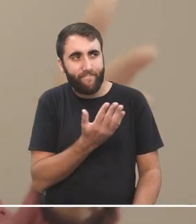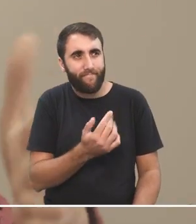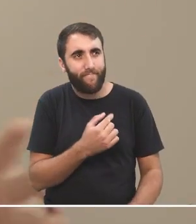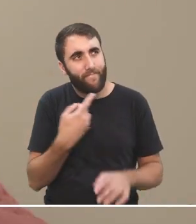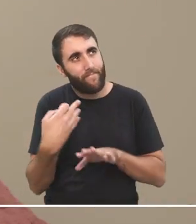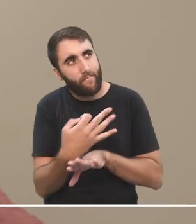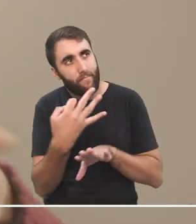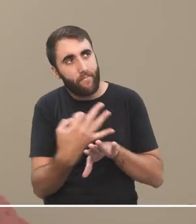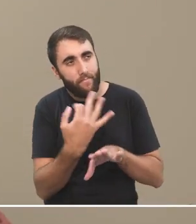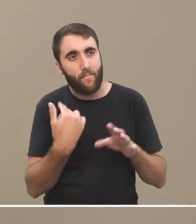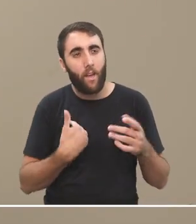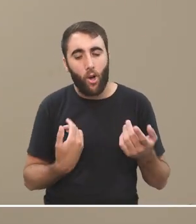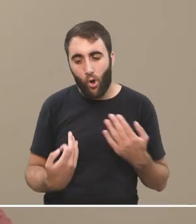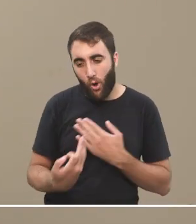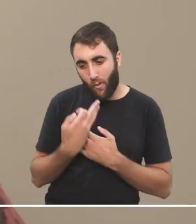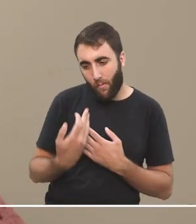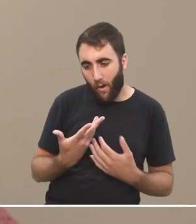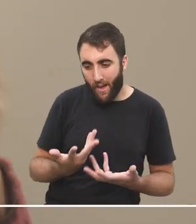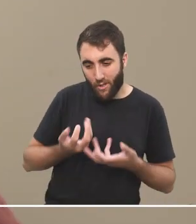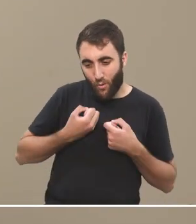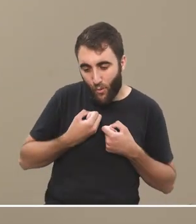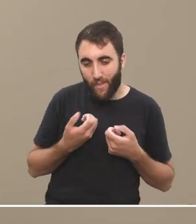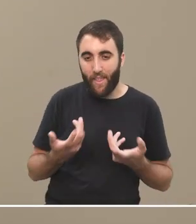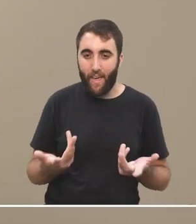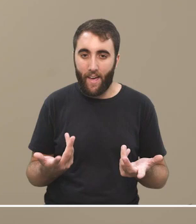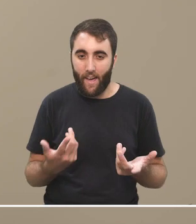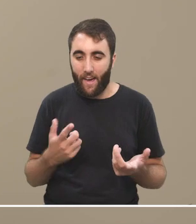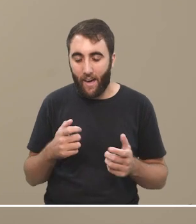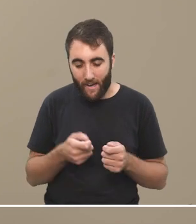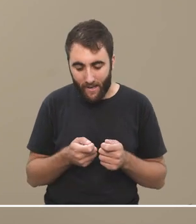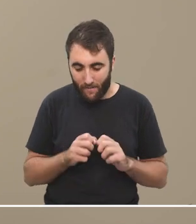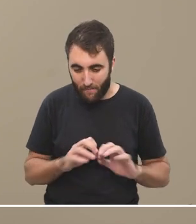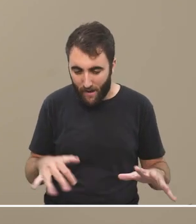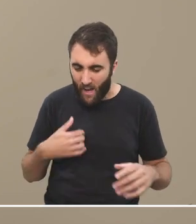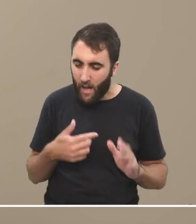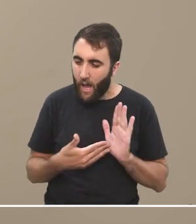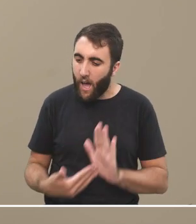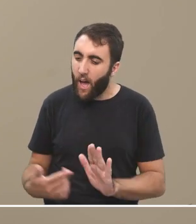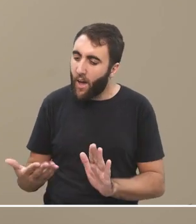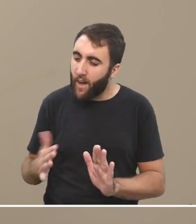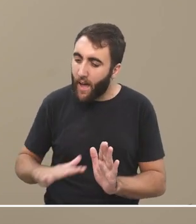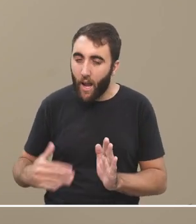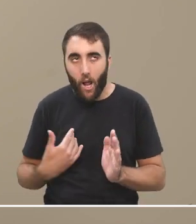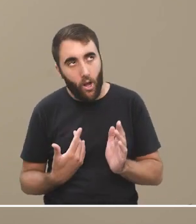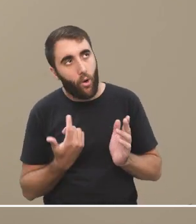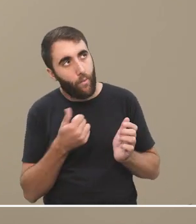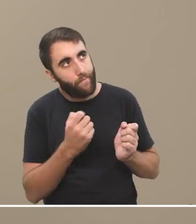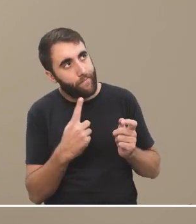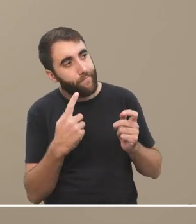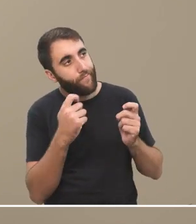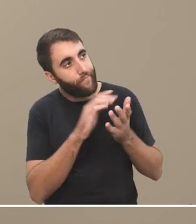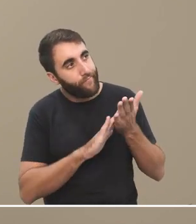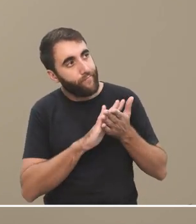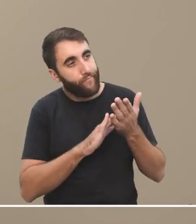nos tienen que enseñar a usar las cosas, nos ayudan cuando se desconfigura algo, y entonces hay una especie de